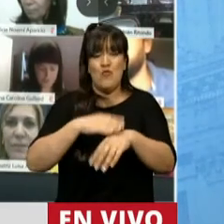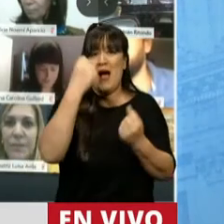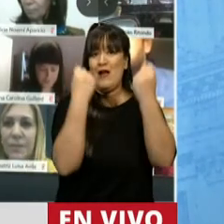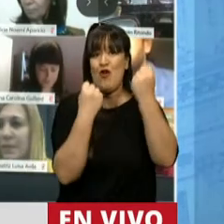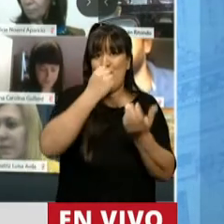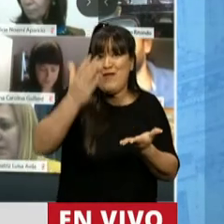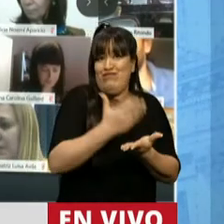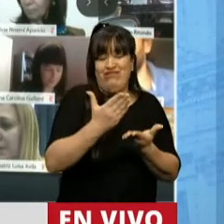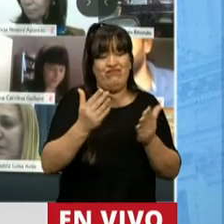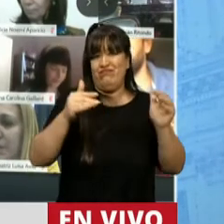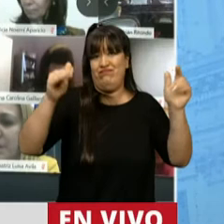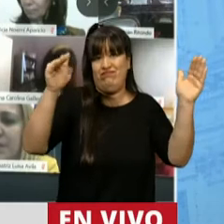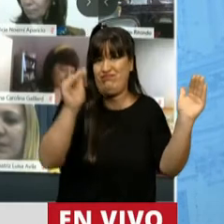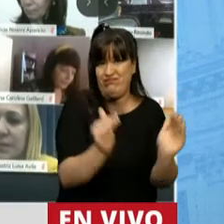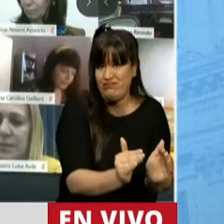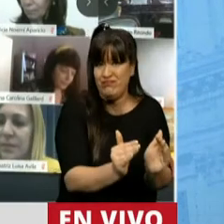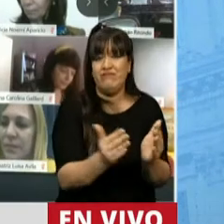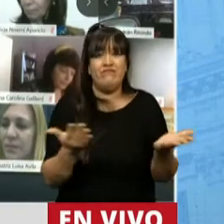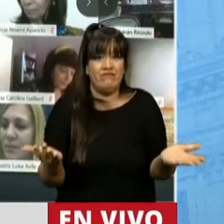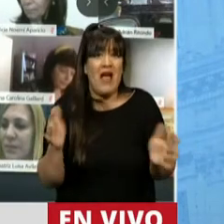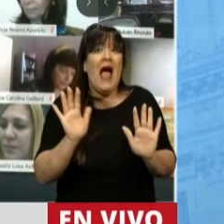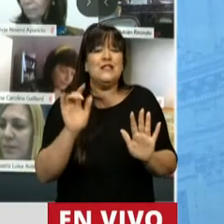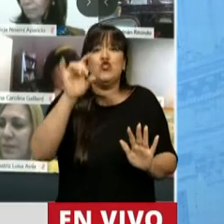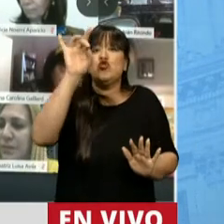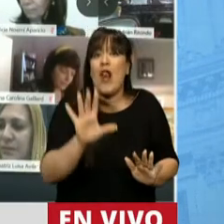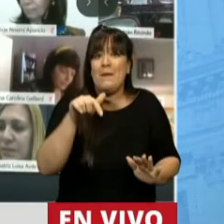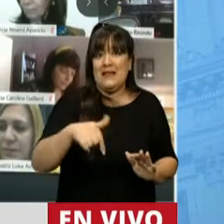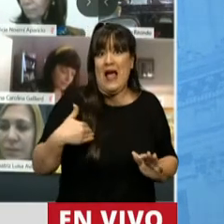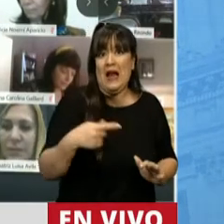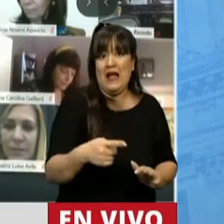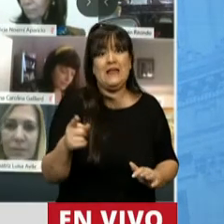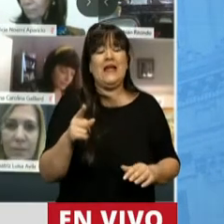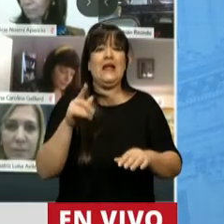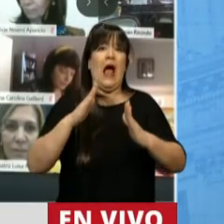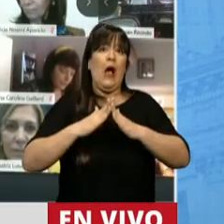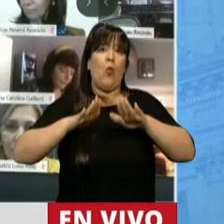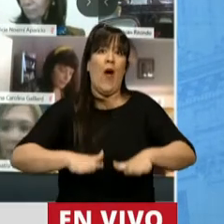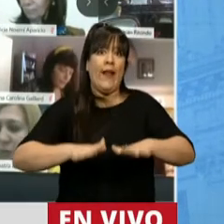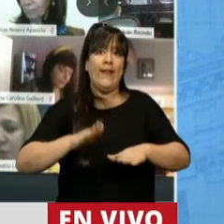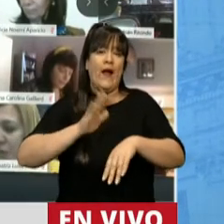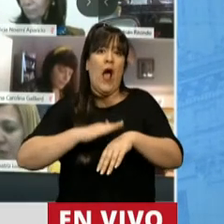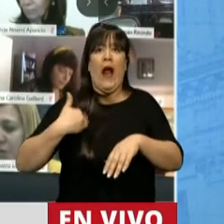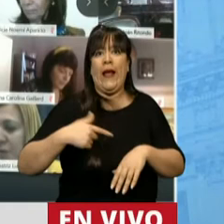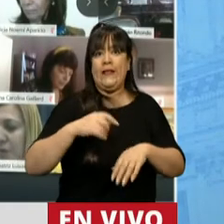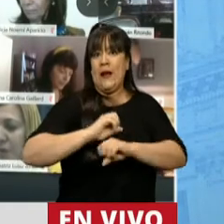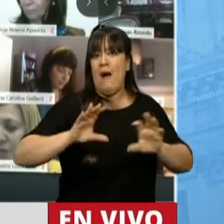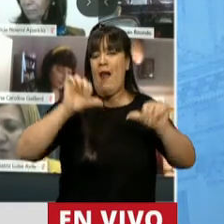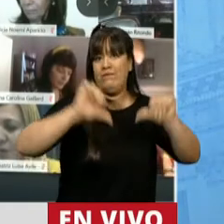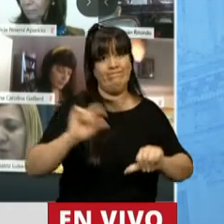económica, que no es un fenómeno argentino producto de la cuarentena, sino que como marca